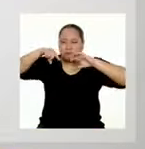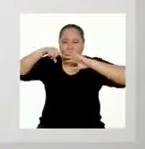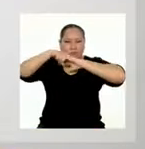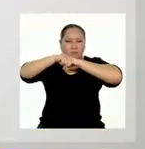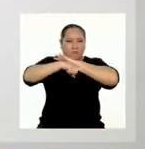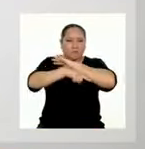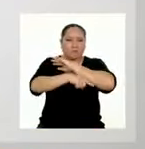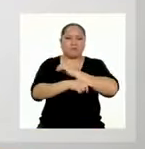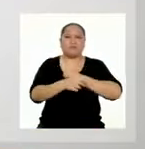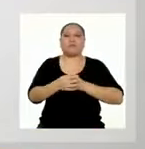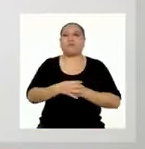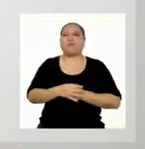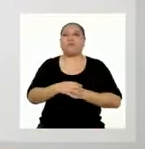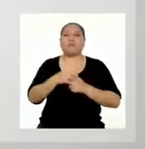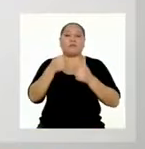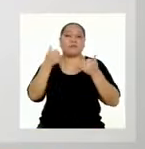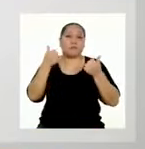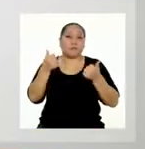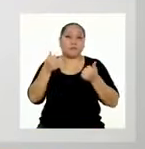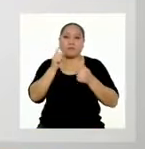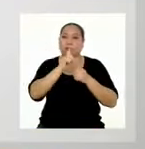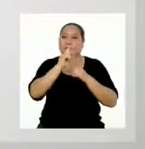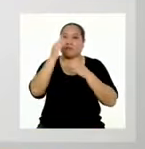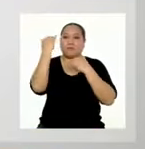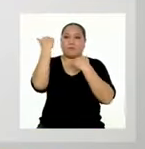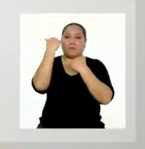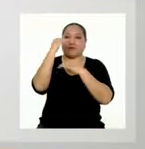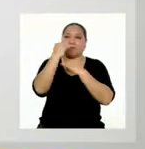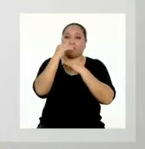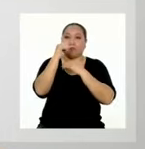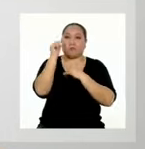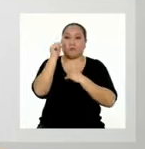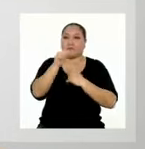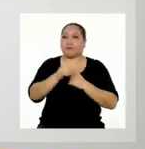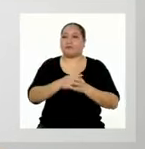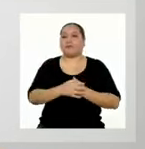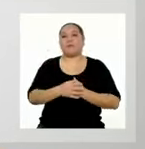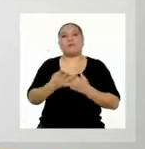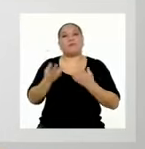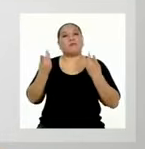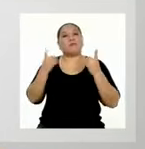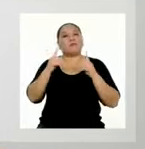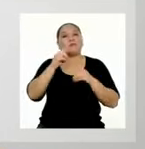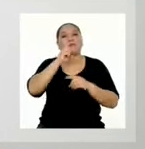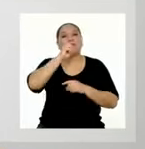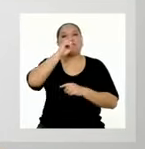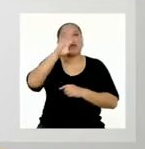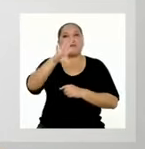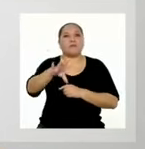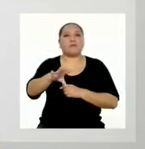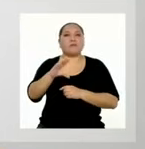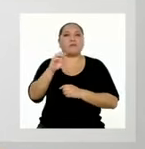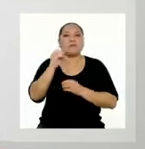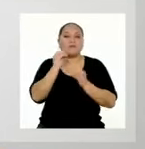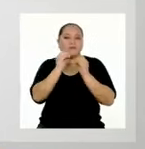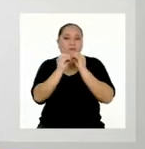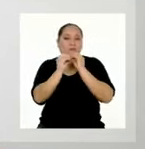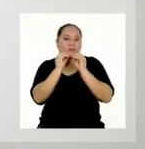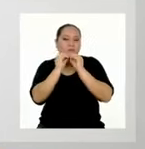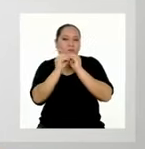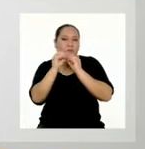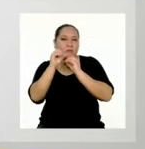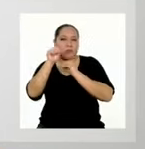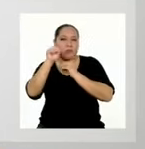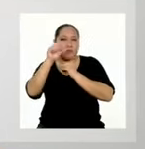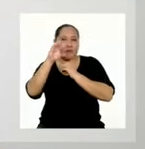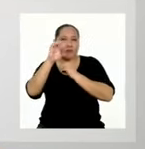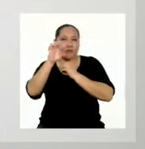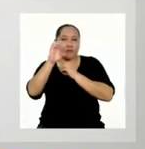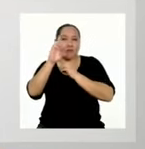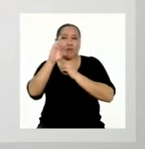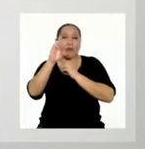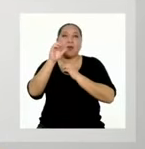técnicas. Muy bien, pero no debemos limitarnos solo a ello. Cuando nos referimos a la adecuación desde la redacción, quiere